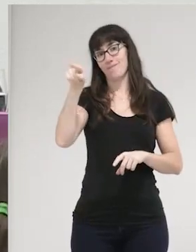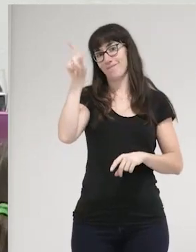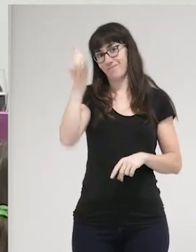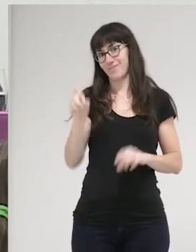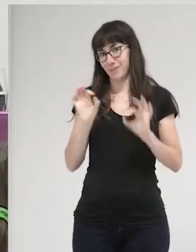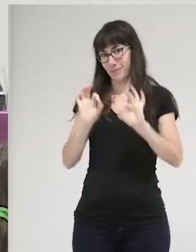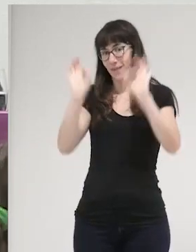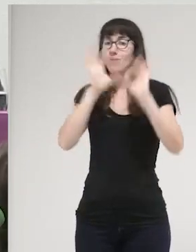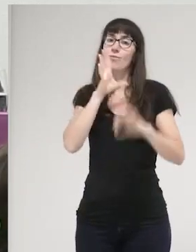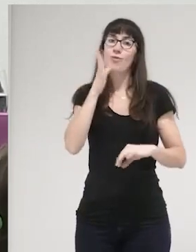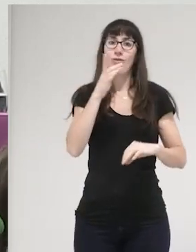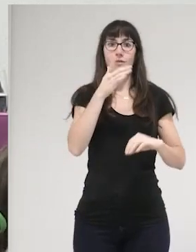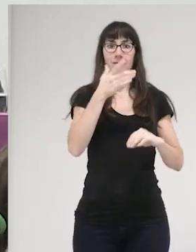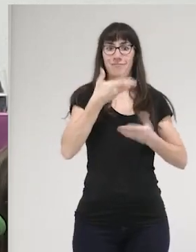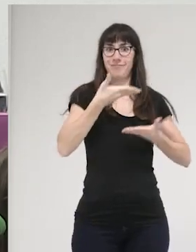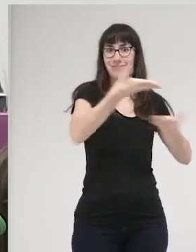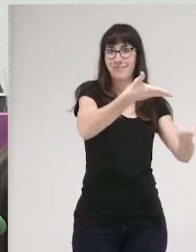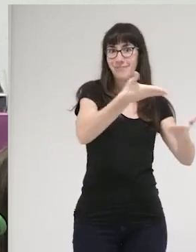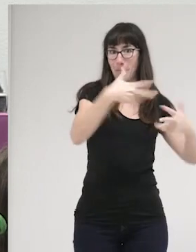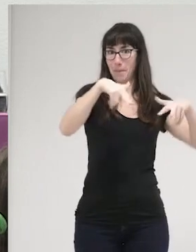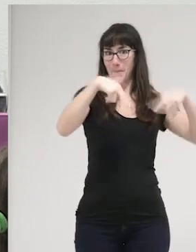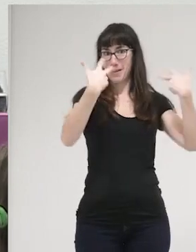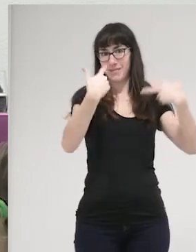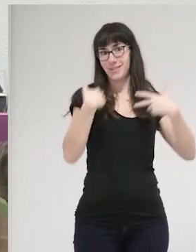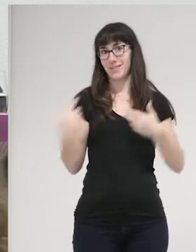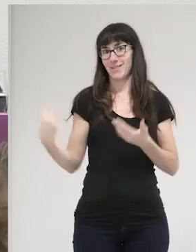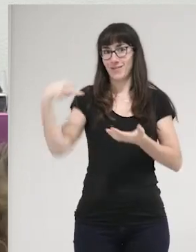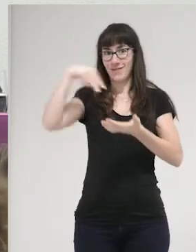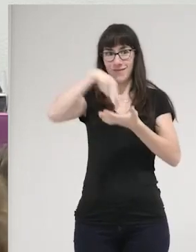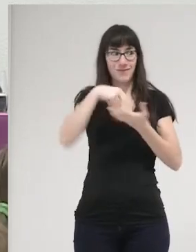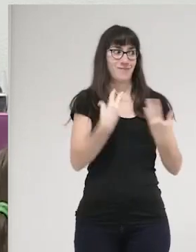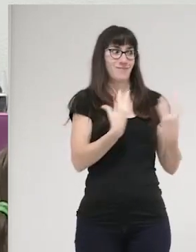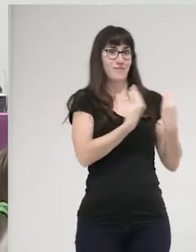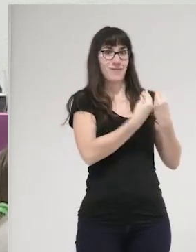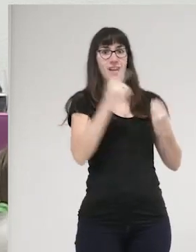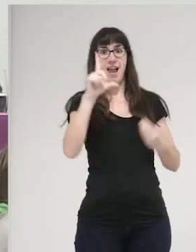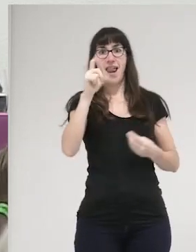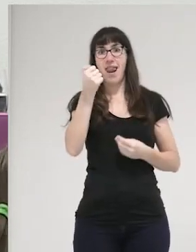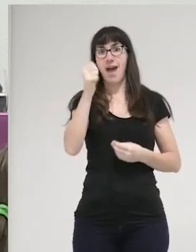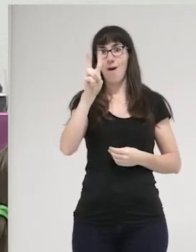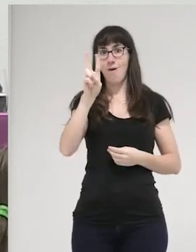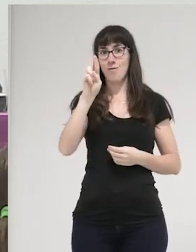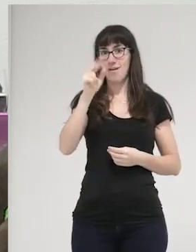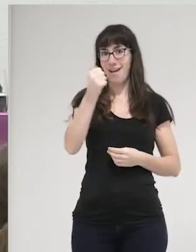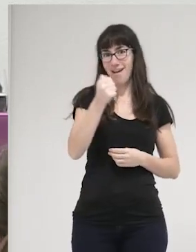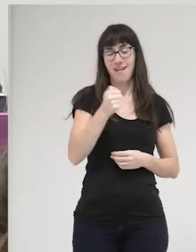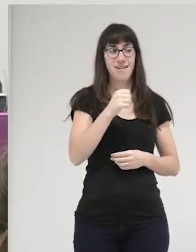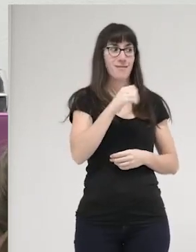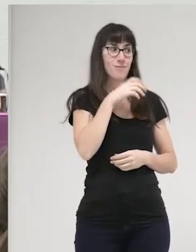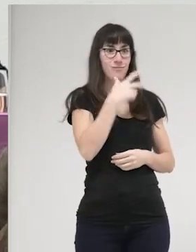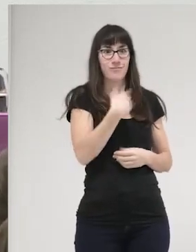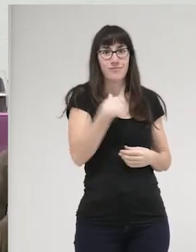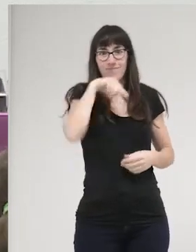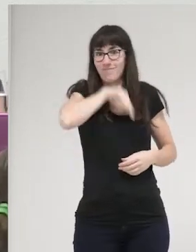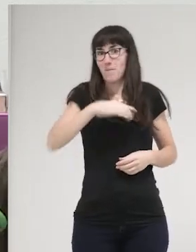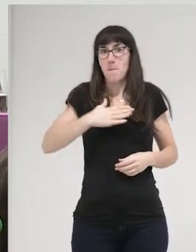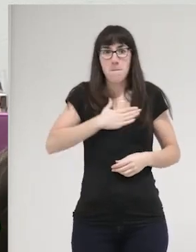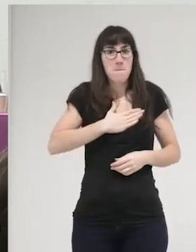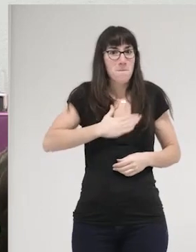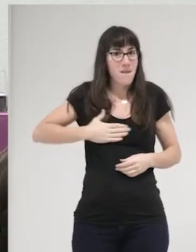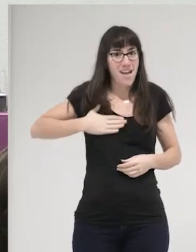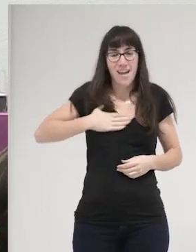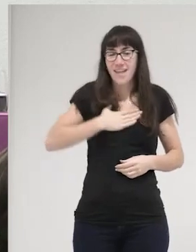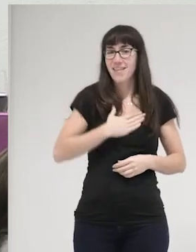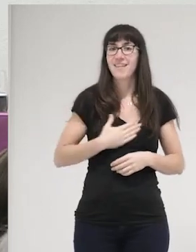haya permitido estar hoy aquí al lado de Laura Macaya porque para mí es un placer y